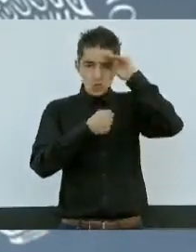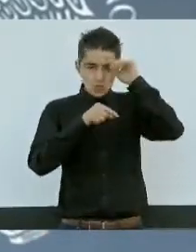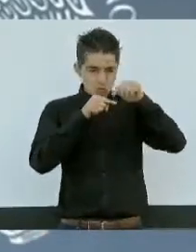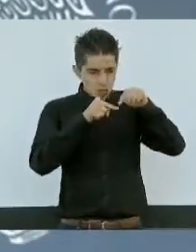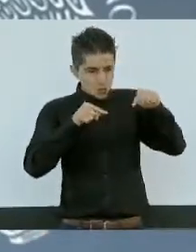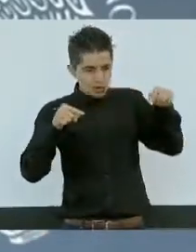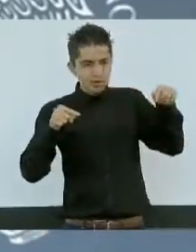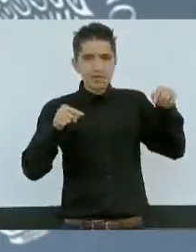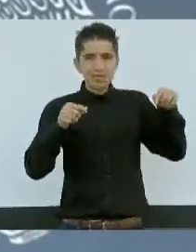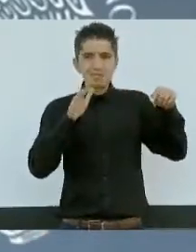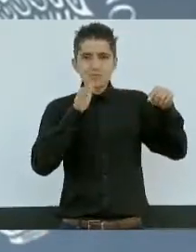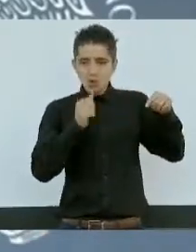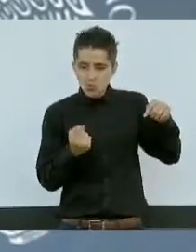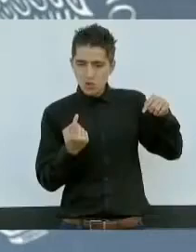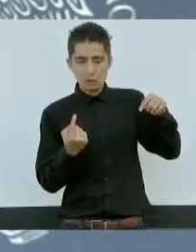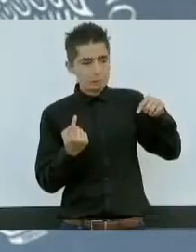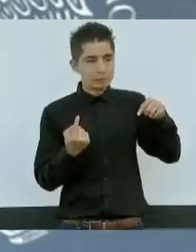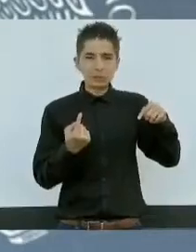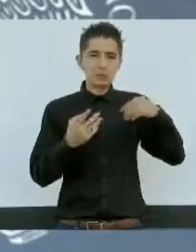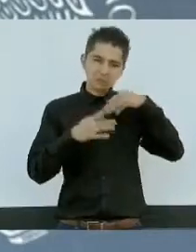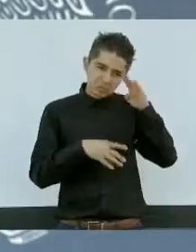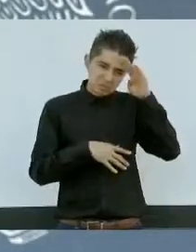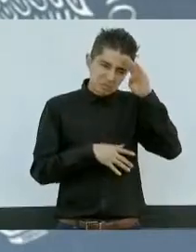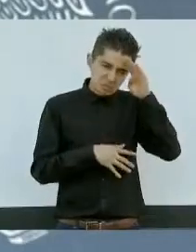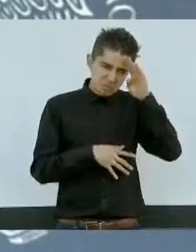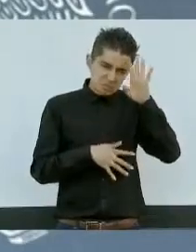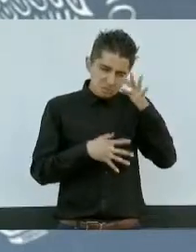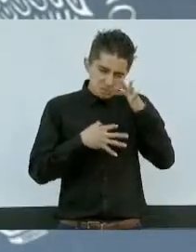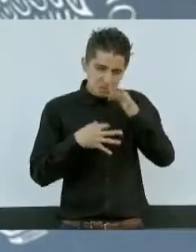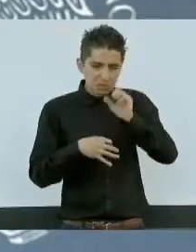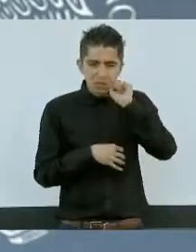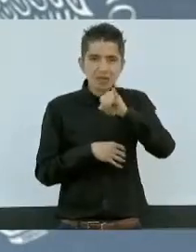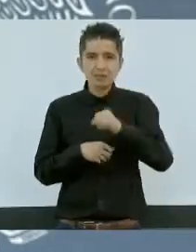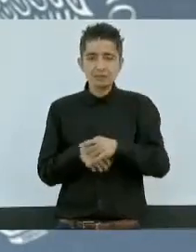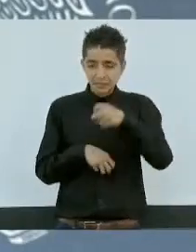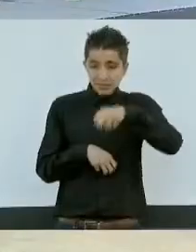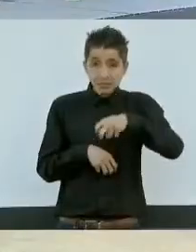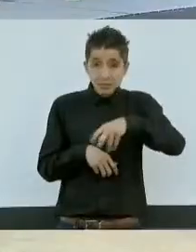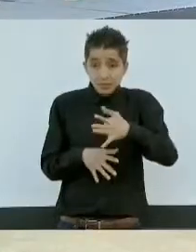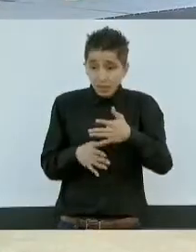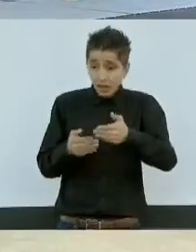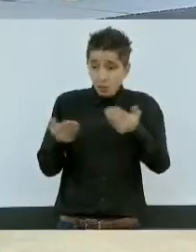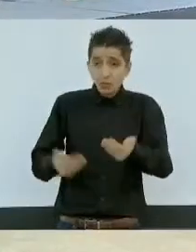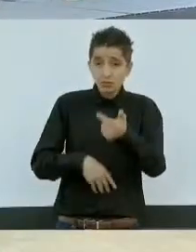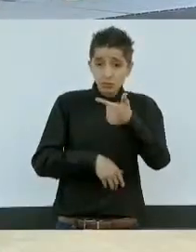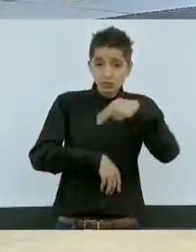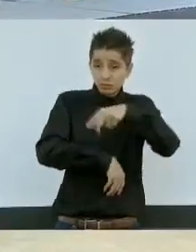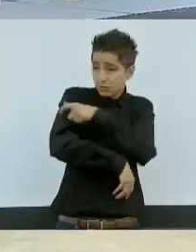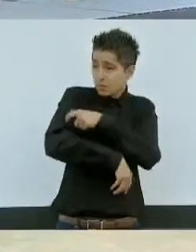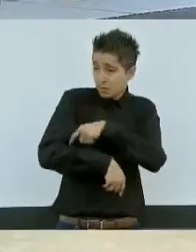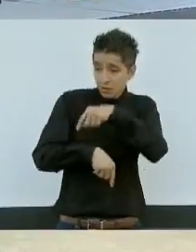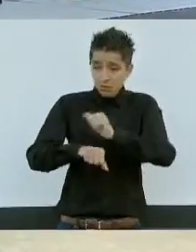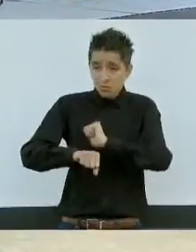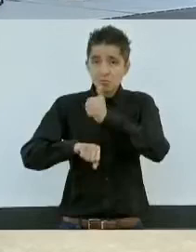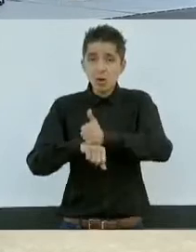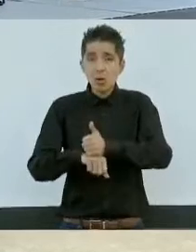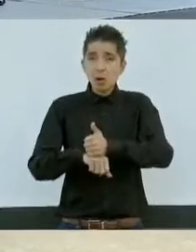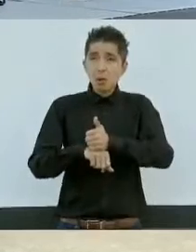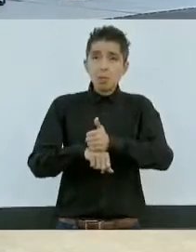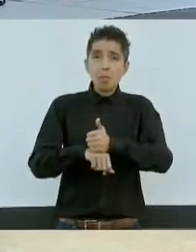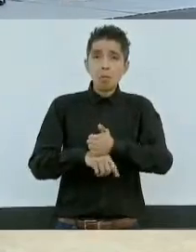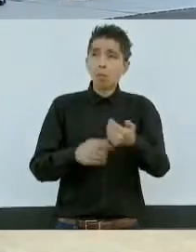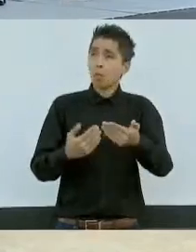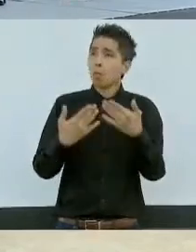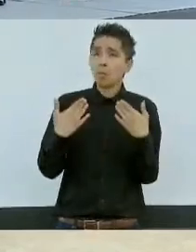que, más bien estoy convencido que estas instalaciones y la ubicación aquí de elementos de la